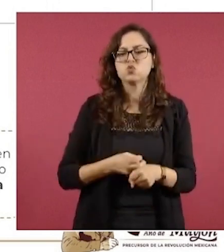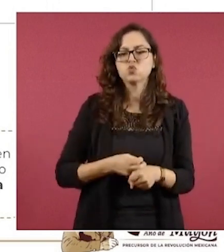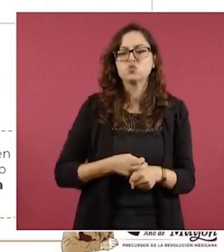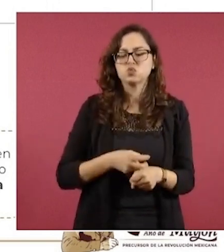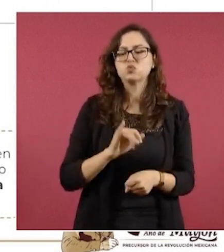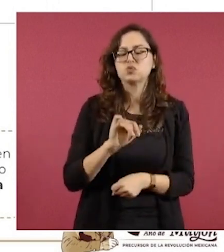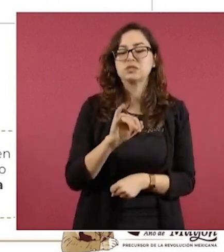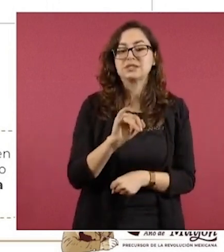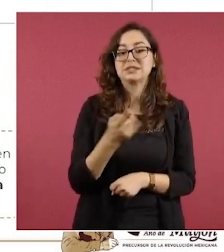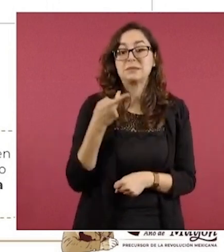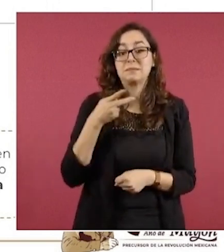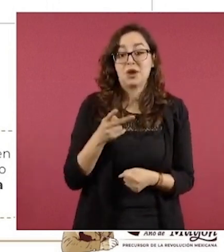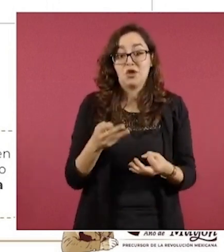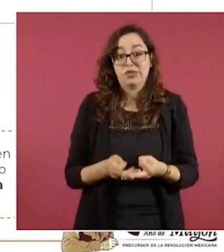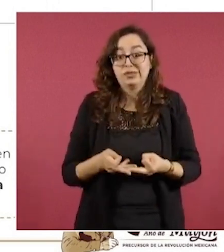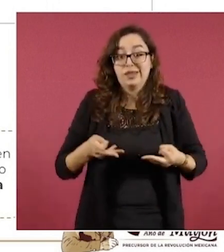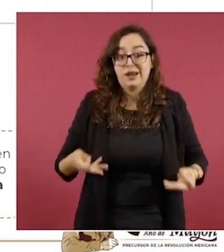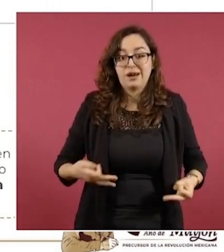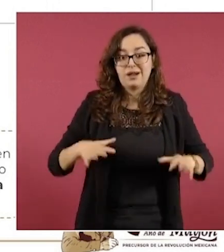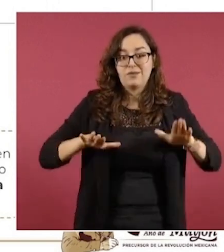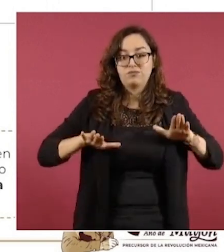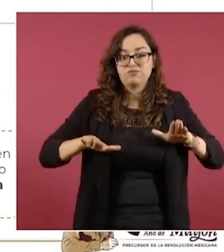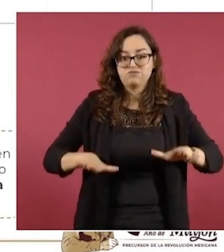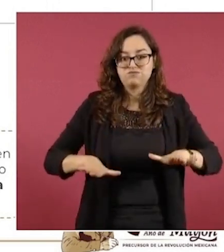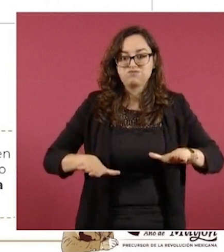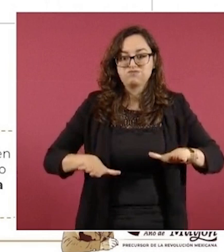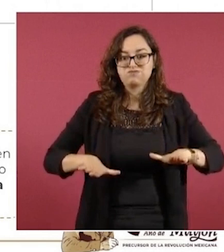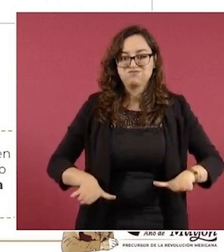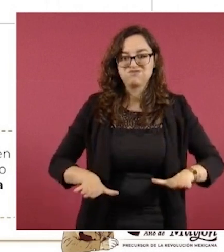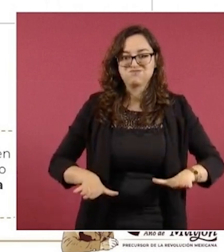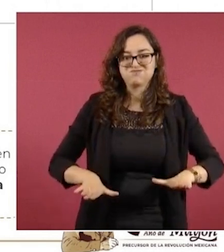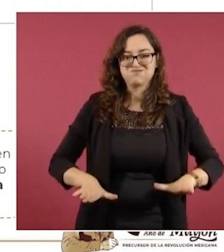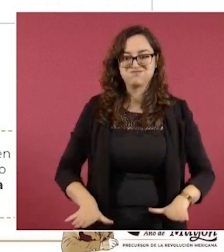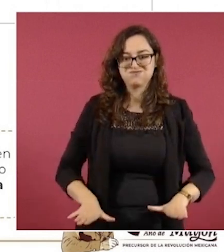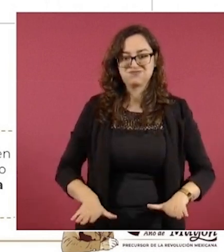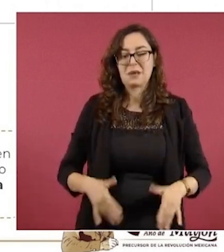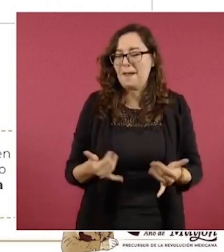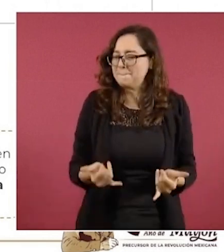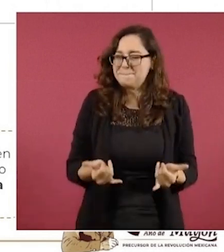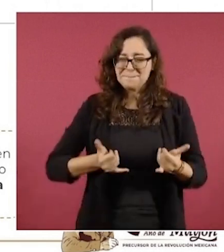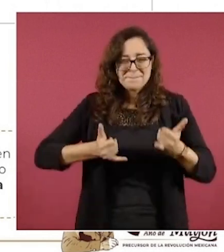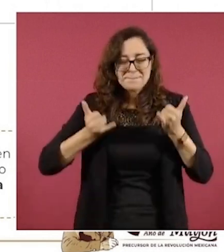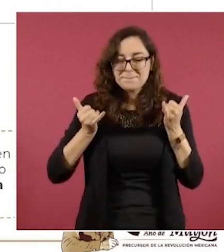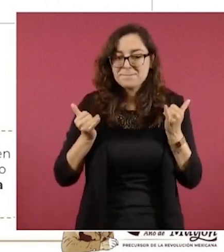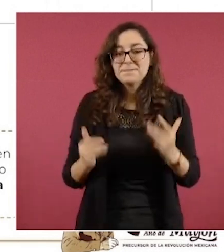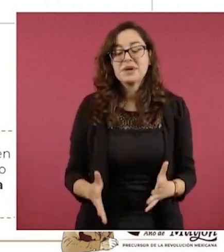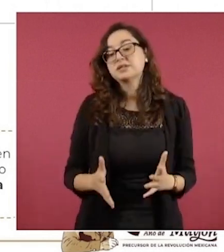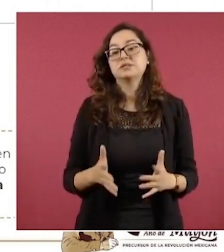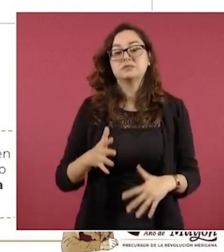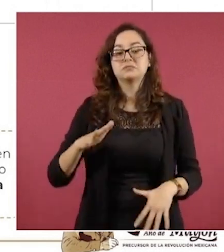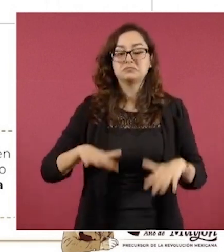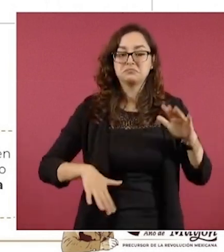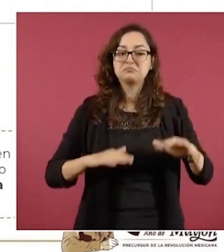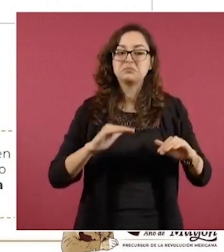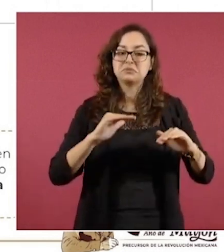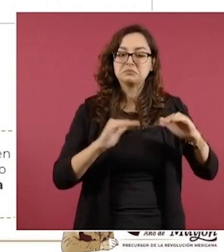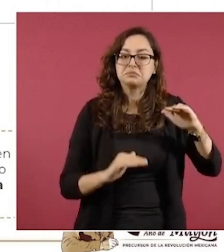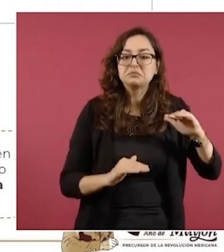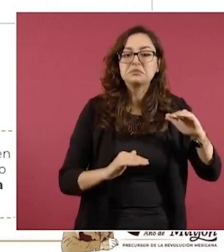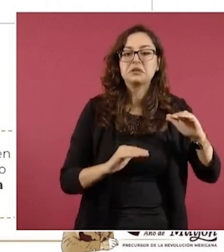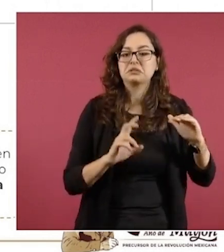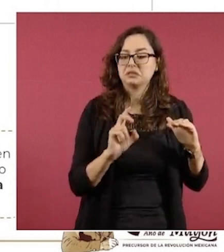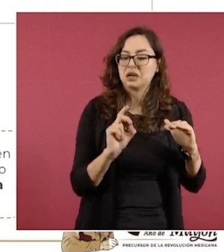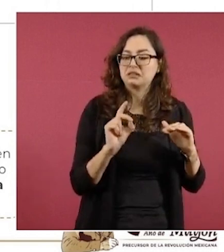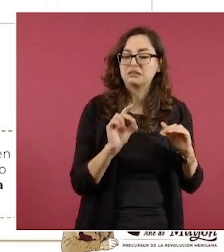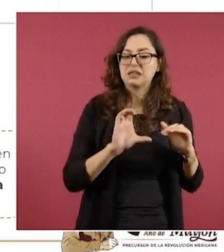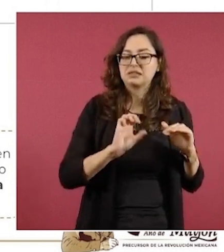pero el suelo se va hundiendo. En algunas zonas el suelo tiene hundimientos de 30, 60